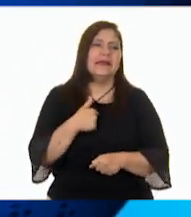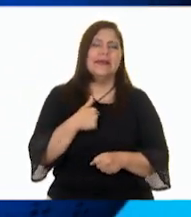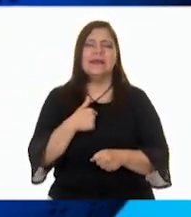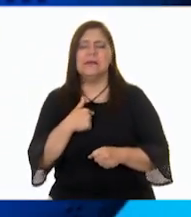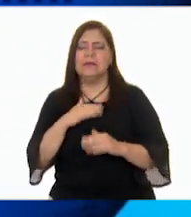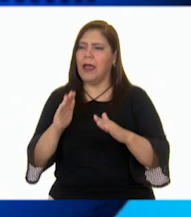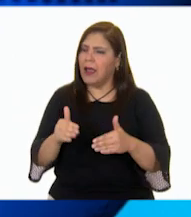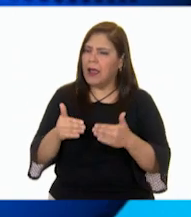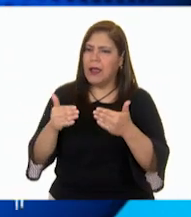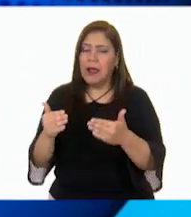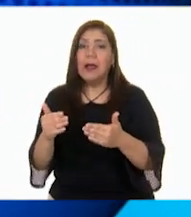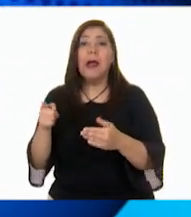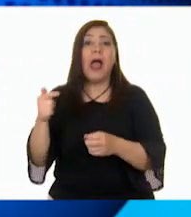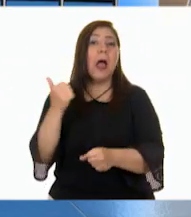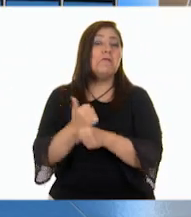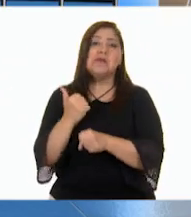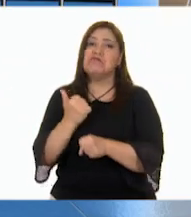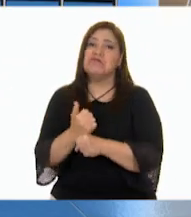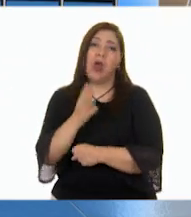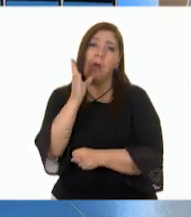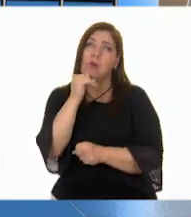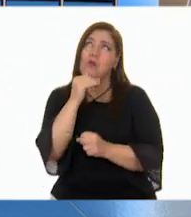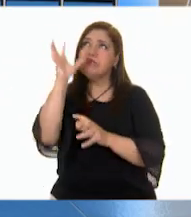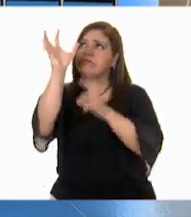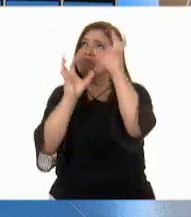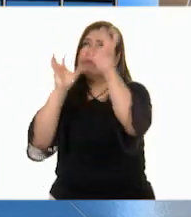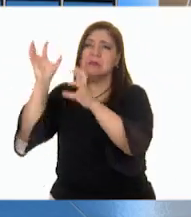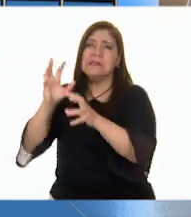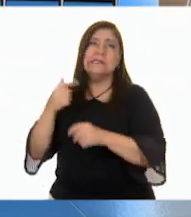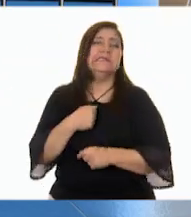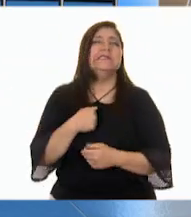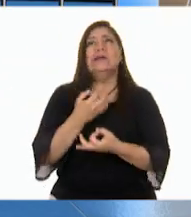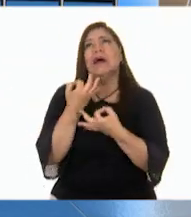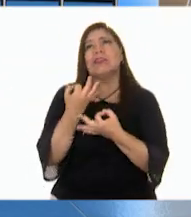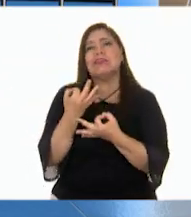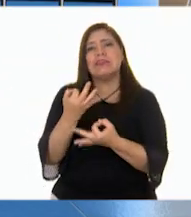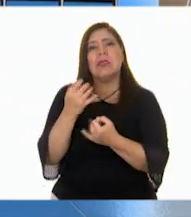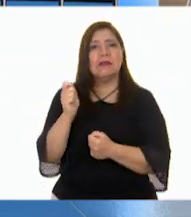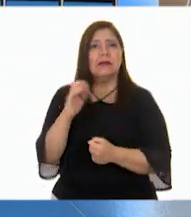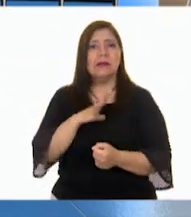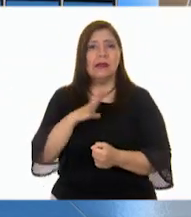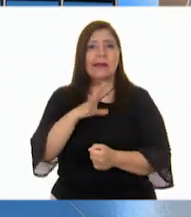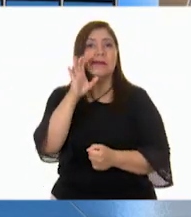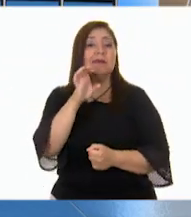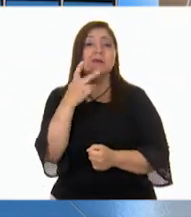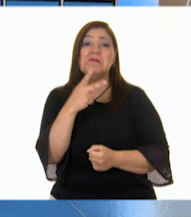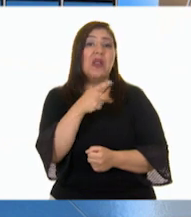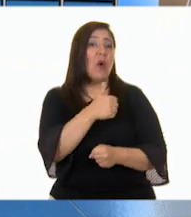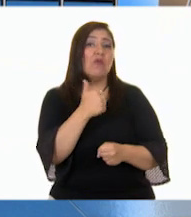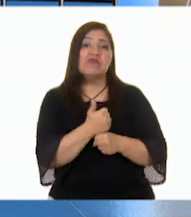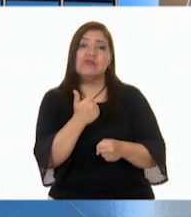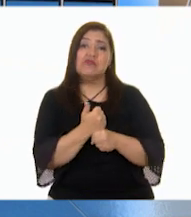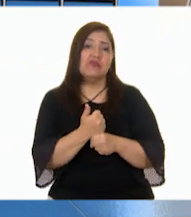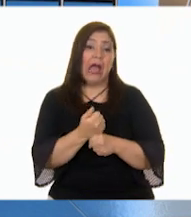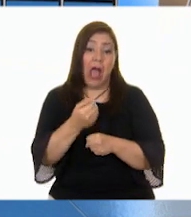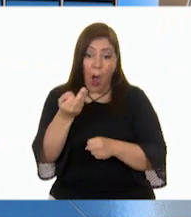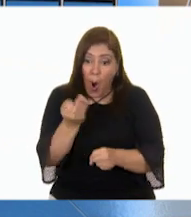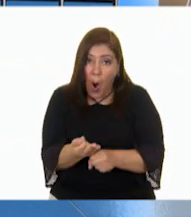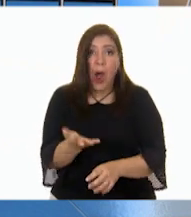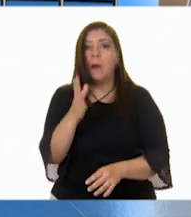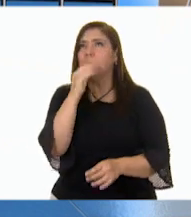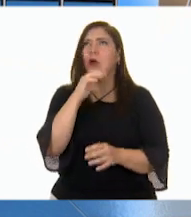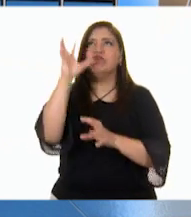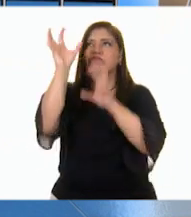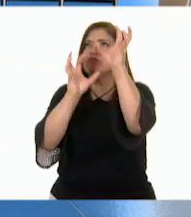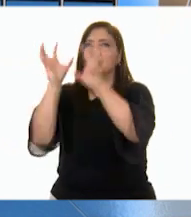abuela no había tenido tiempo de cortarlas. Yo tenía mucho antojo de naranja, pero mi abuela no podía cortarlas en ese momento